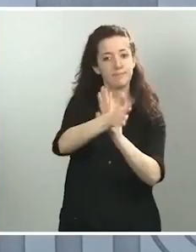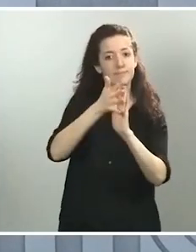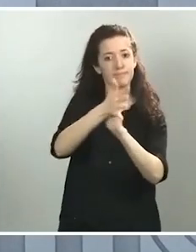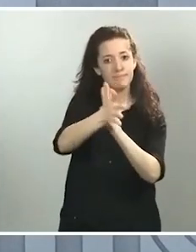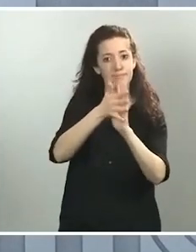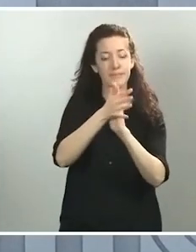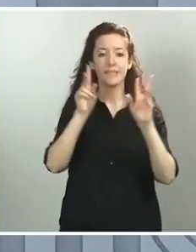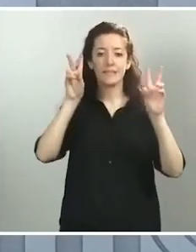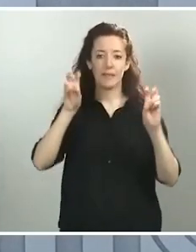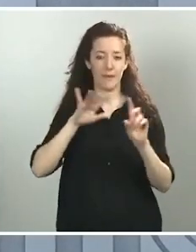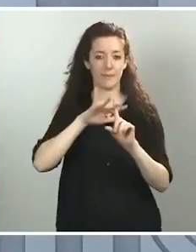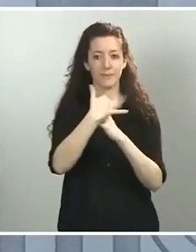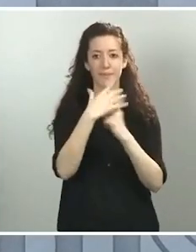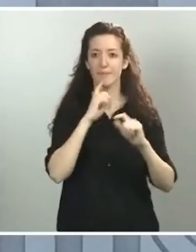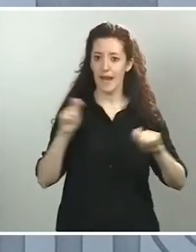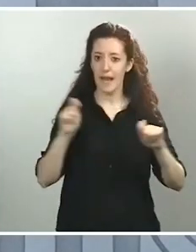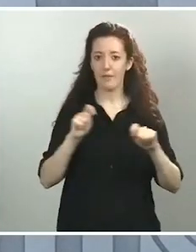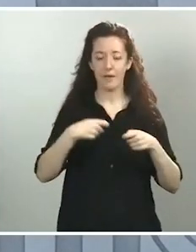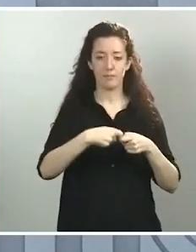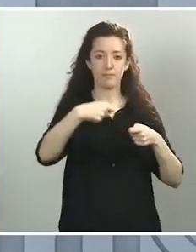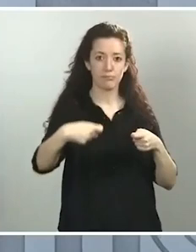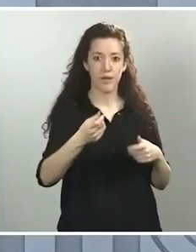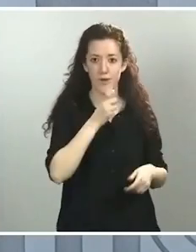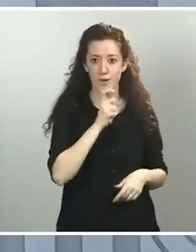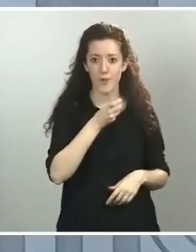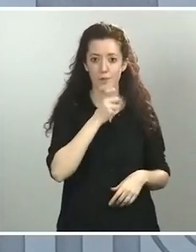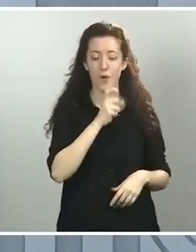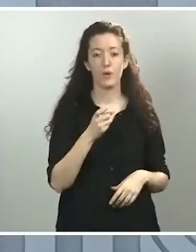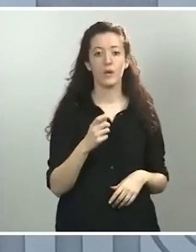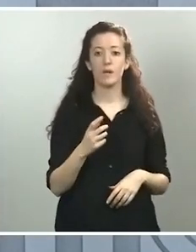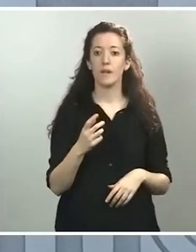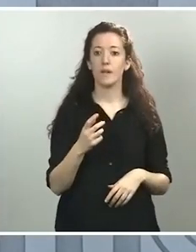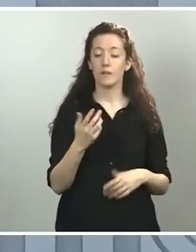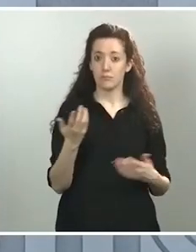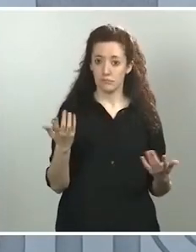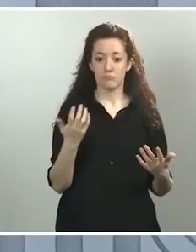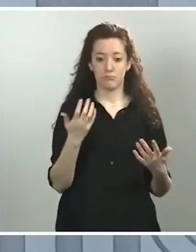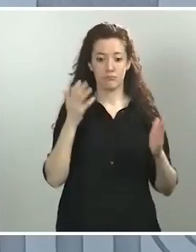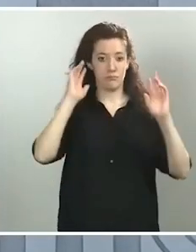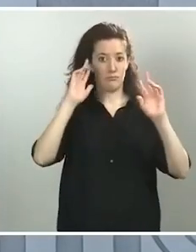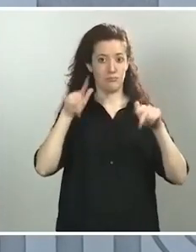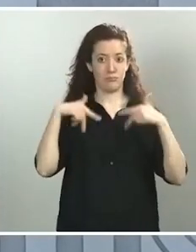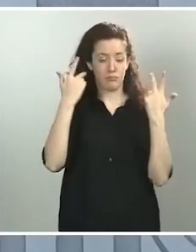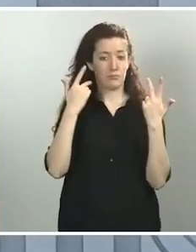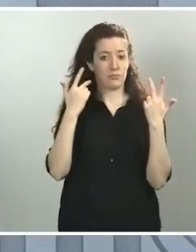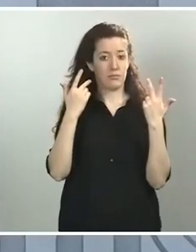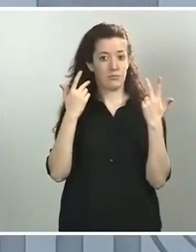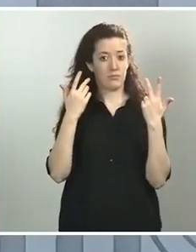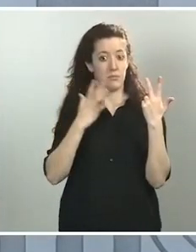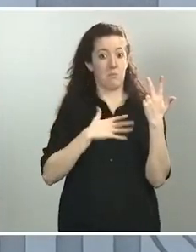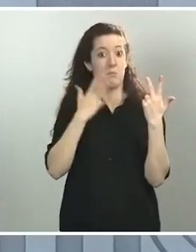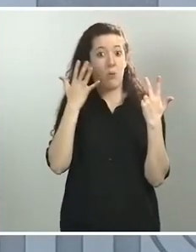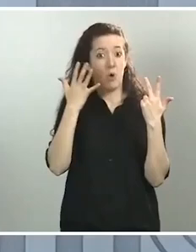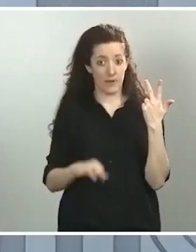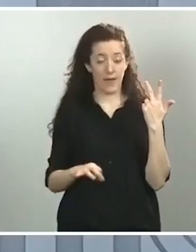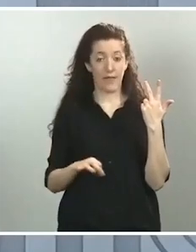decreto de alarma, que me confería a mí unas facultades, si así fuera aprobado, como efectivamente ocurrió ayer, de, mediante órdenes, aliviar